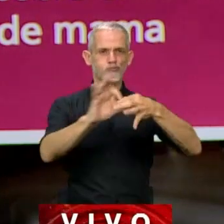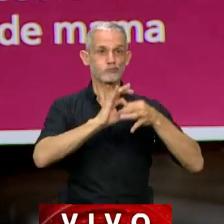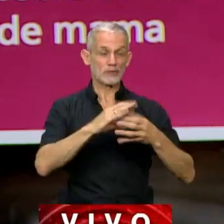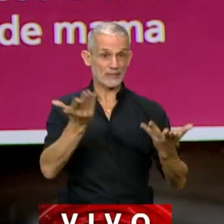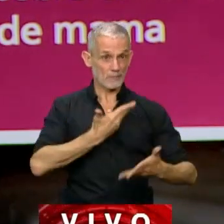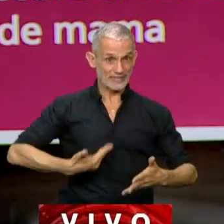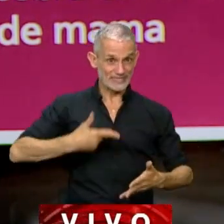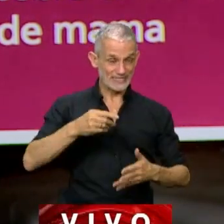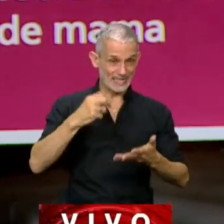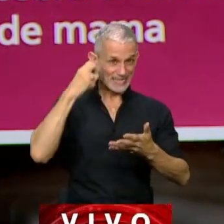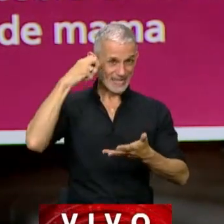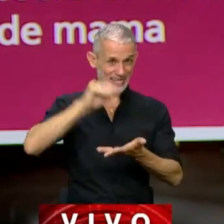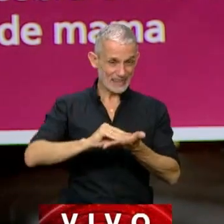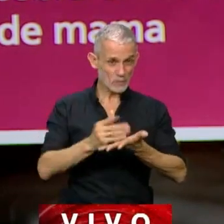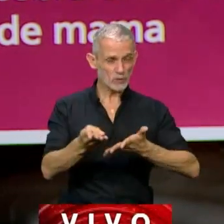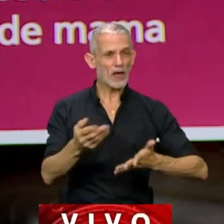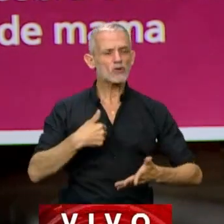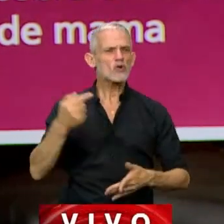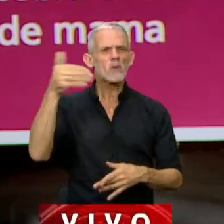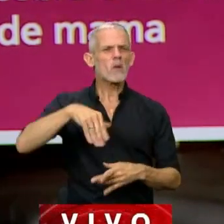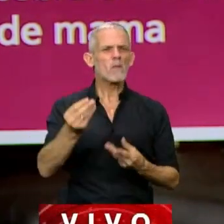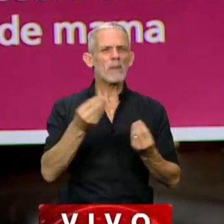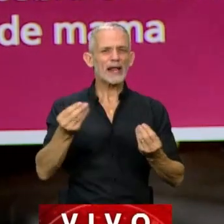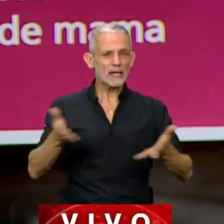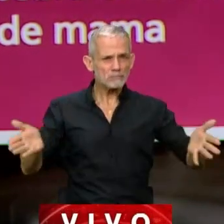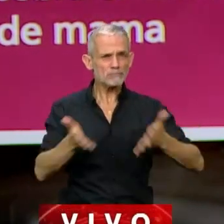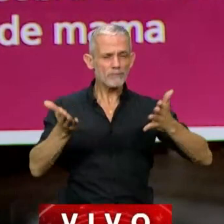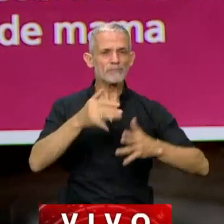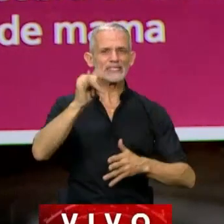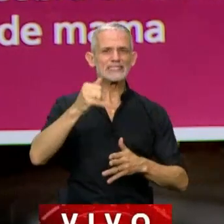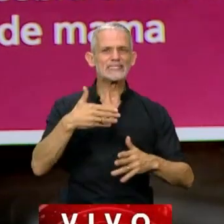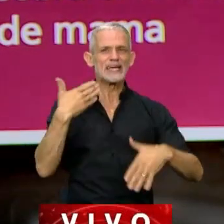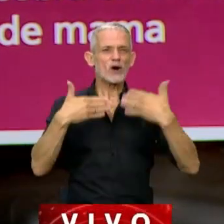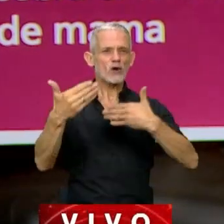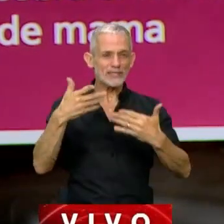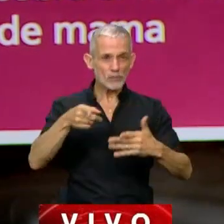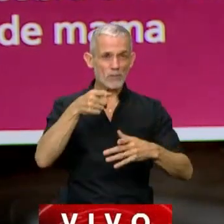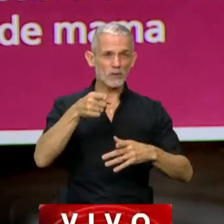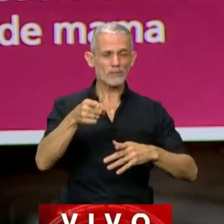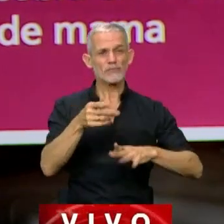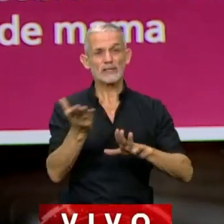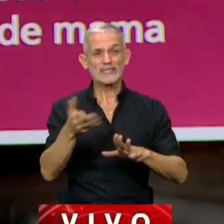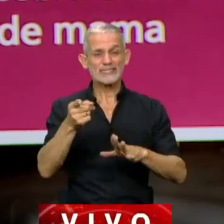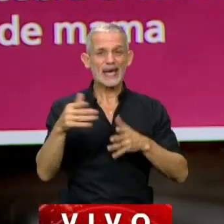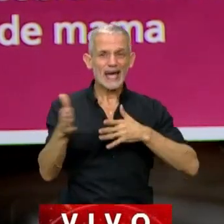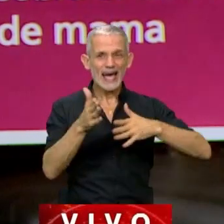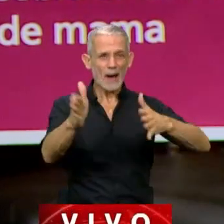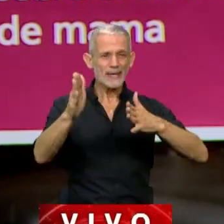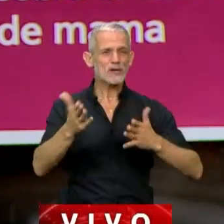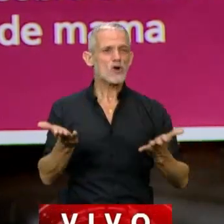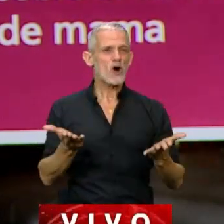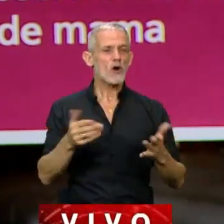que, Presidente, yo vengo a invitar a eso, que sigamos recorriendo este camino